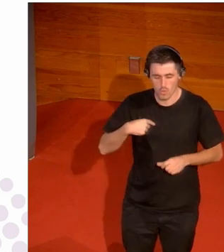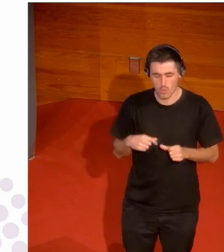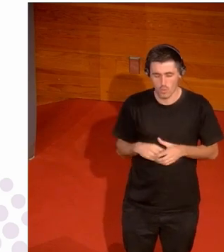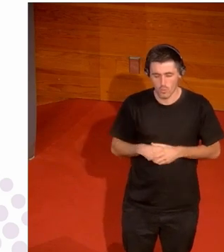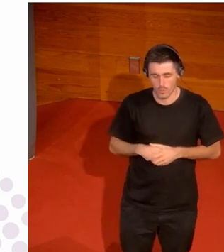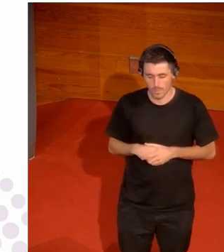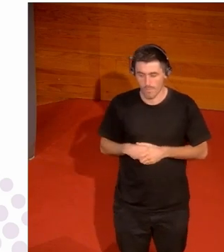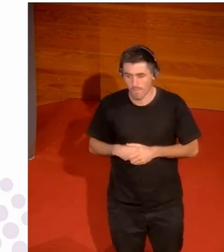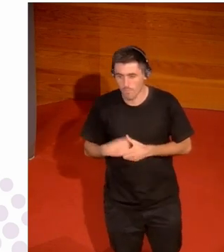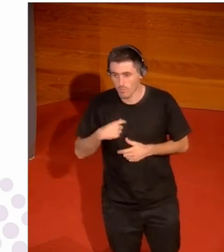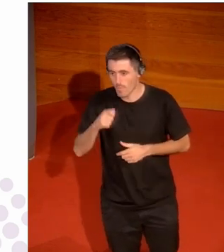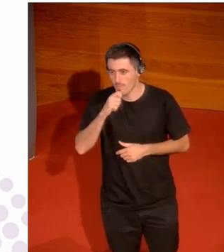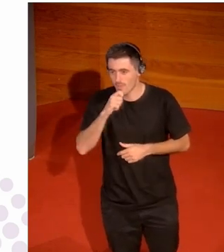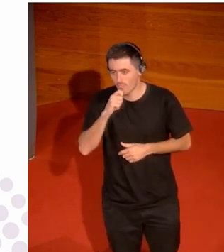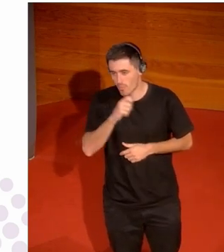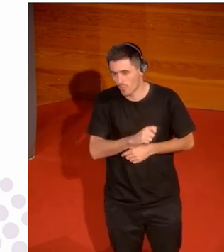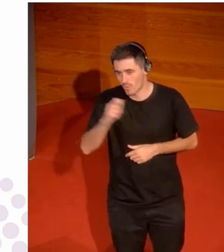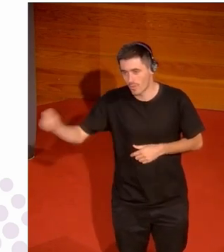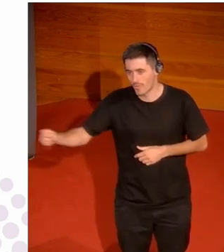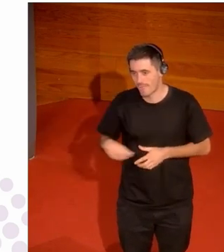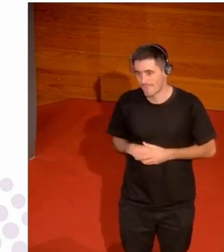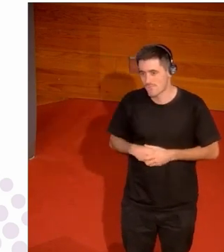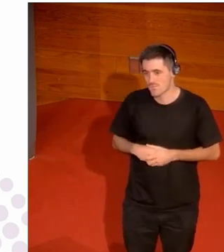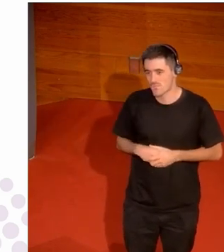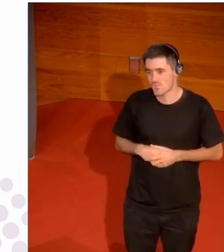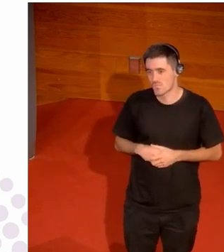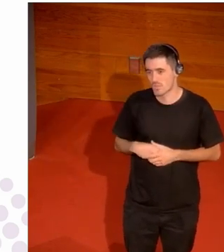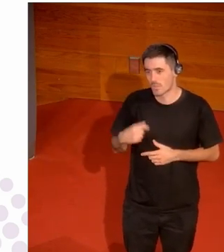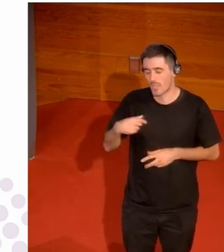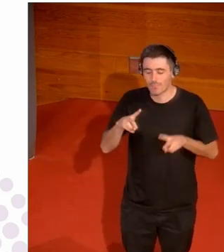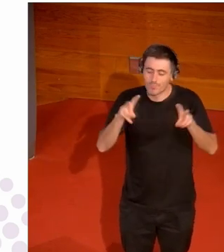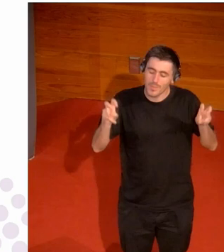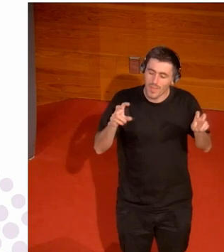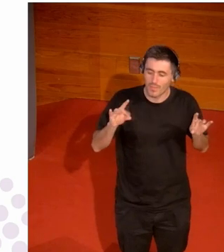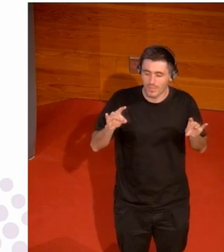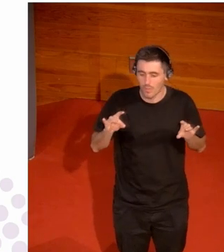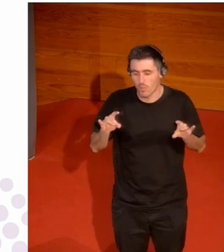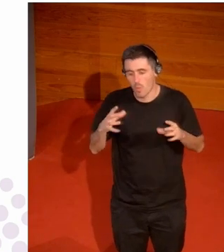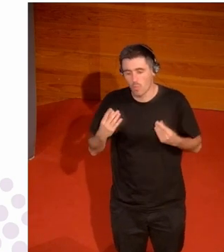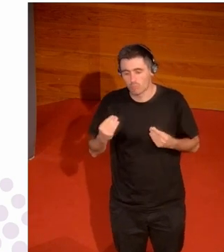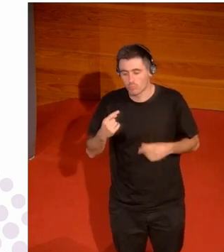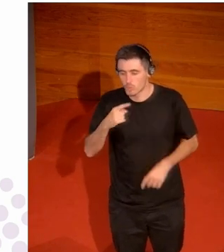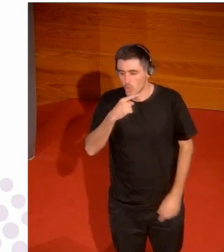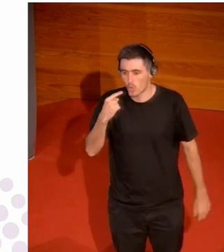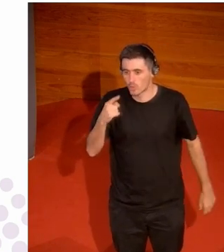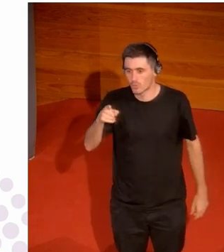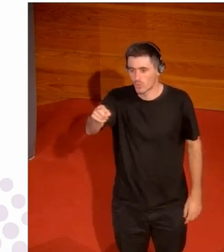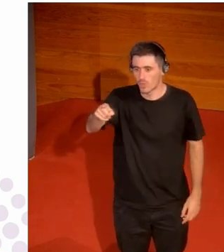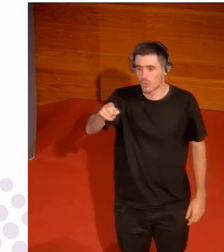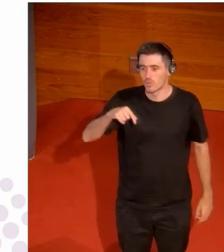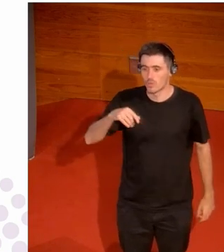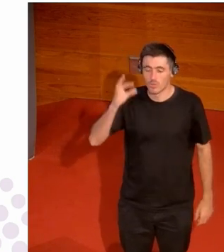dejar el micrófono porque para que hable otra persona gracias es es un tema delicadísimo y hay mucho y hay mucho dolor yo a lo que me refería es